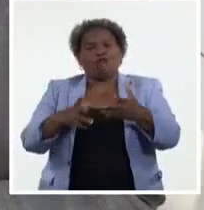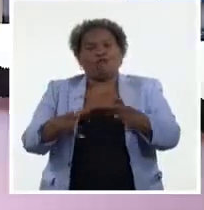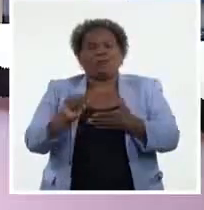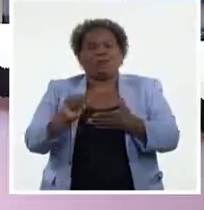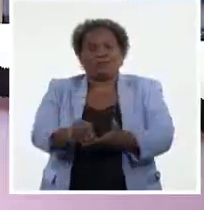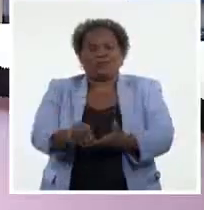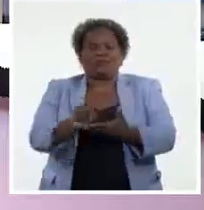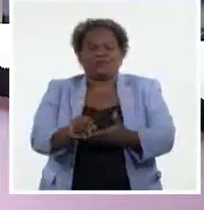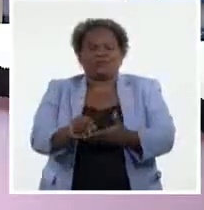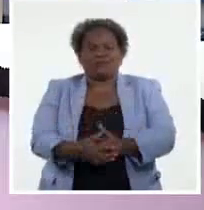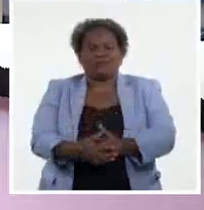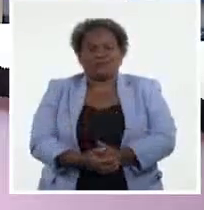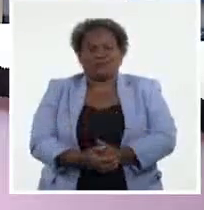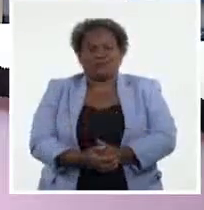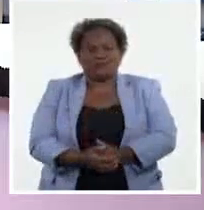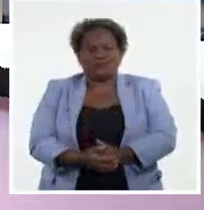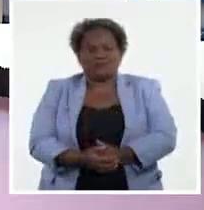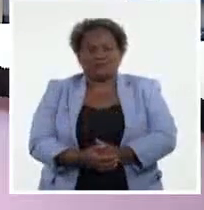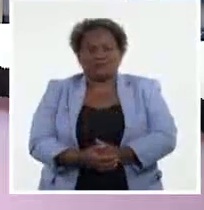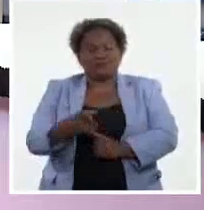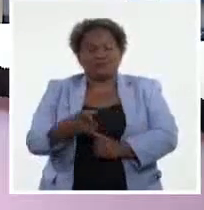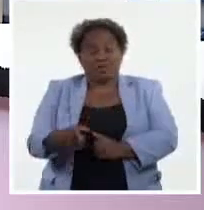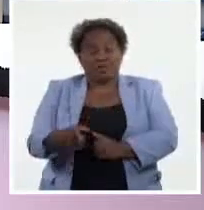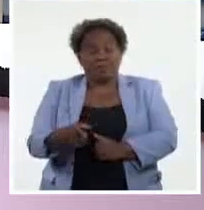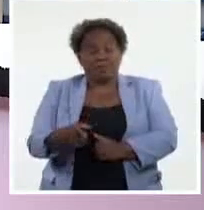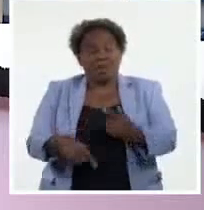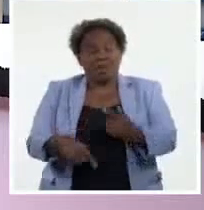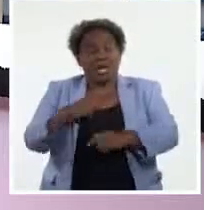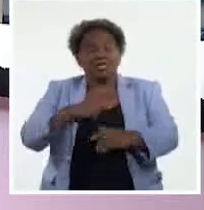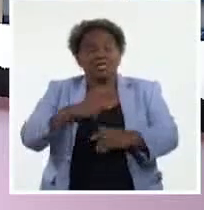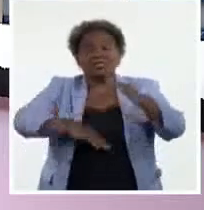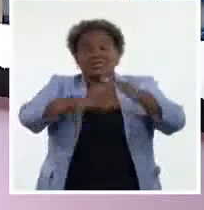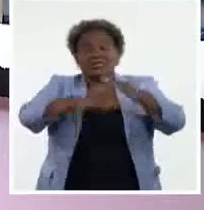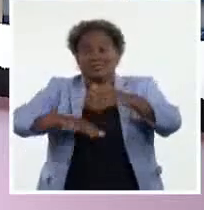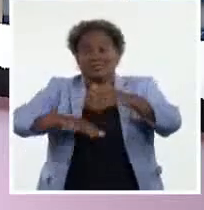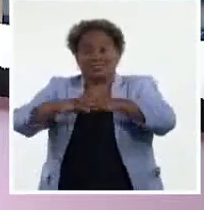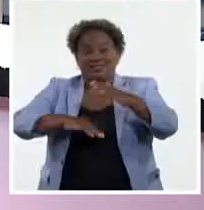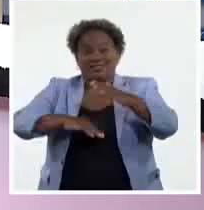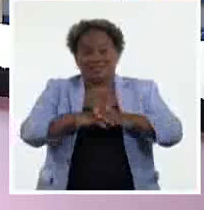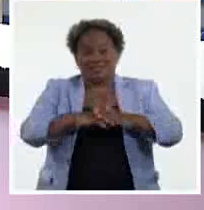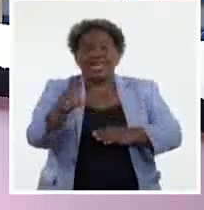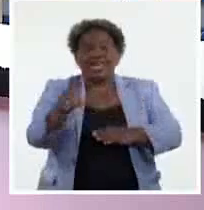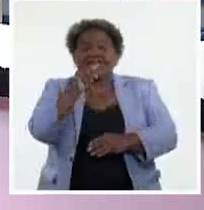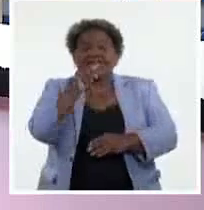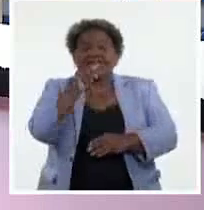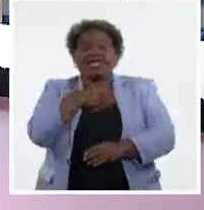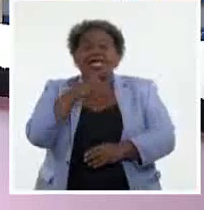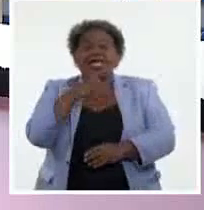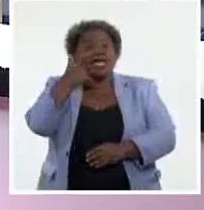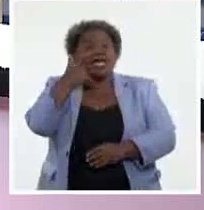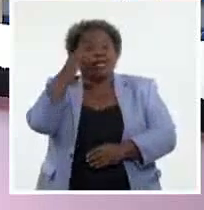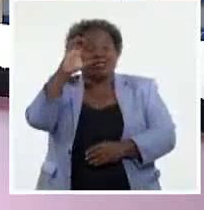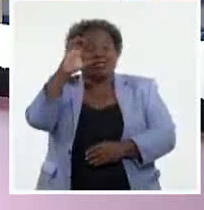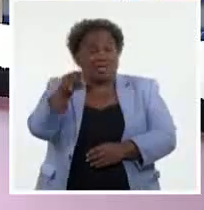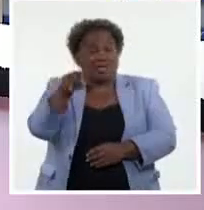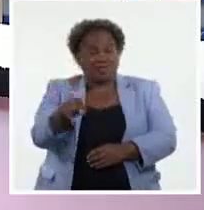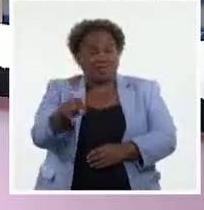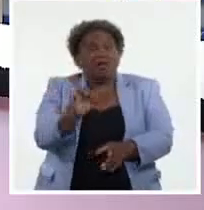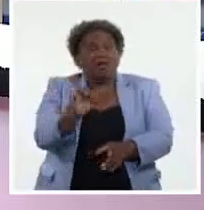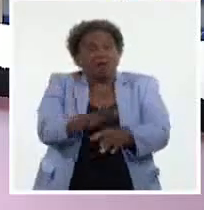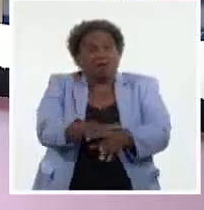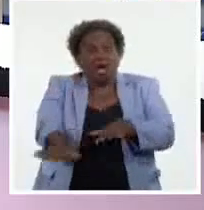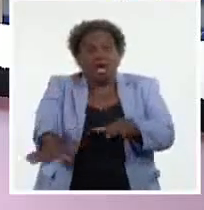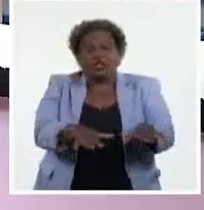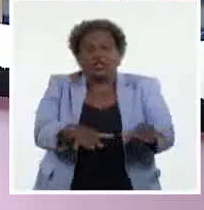servicio. Para revertir la saturación en la red, Etexa ha emprendido acciones en el área operacional que